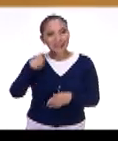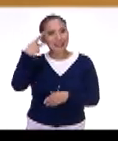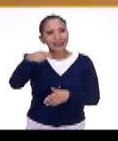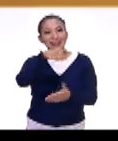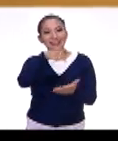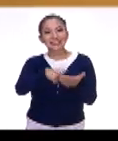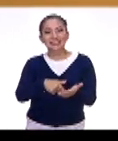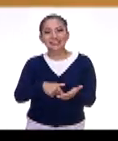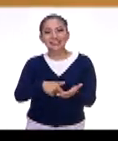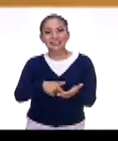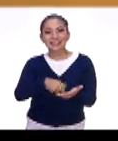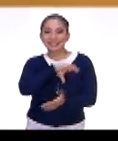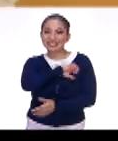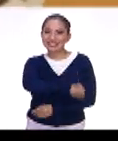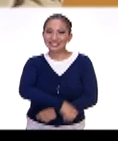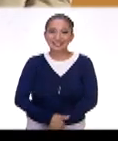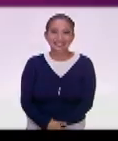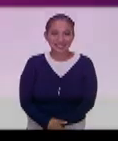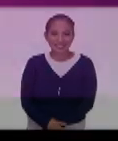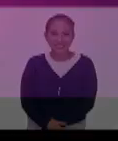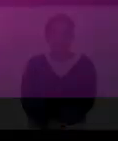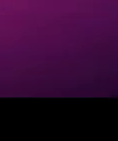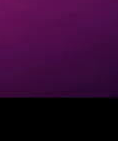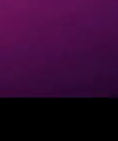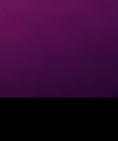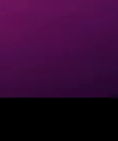y el espacio que prefieras.